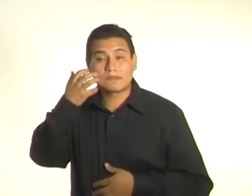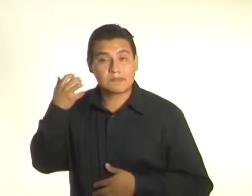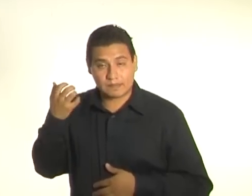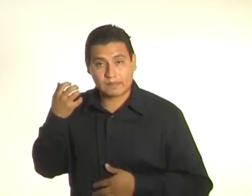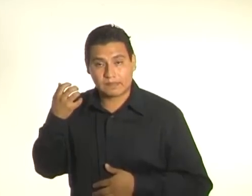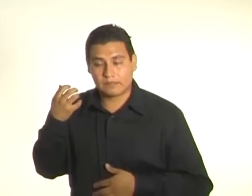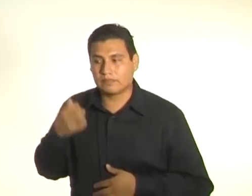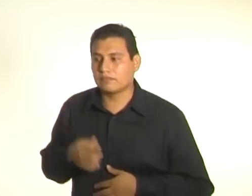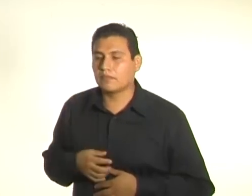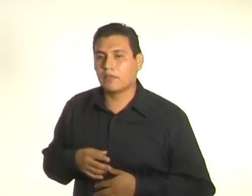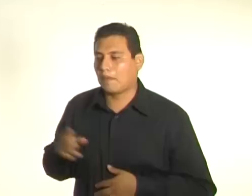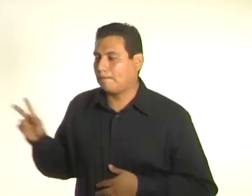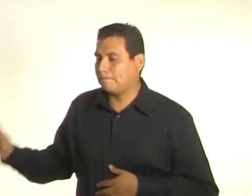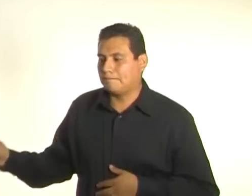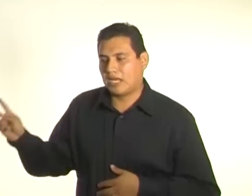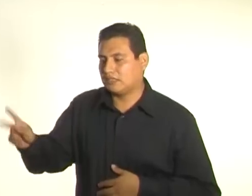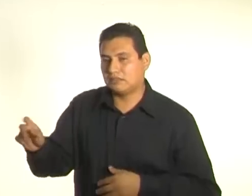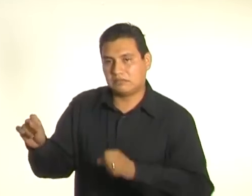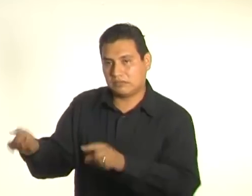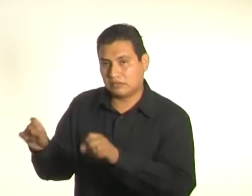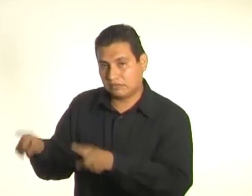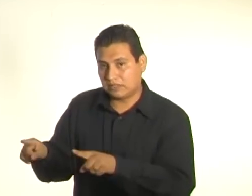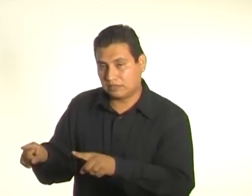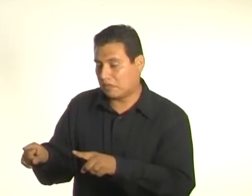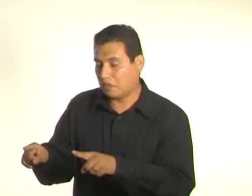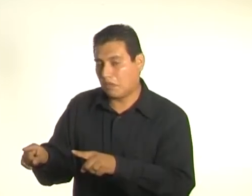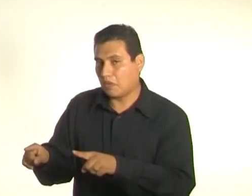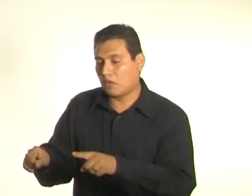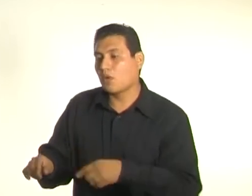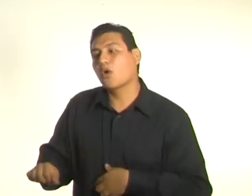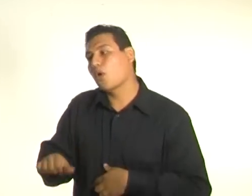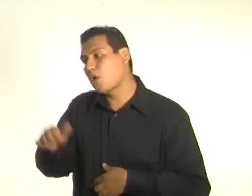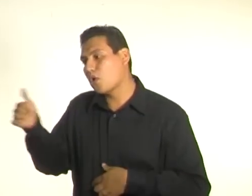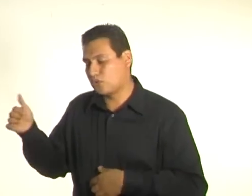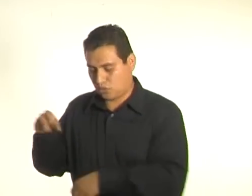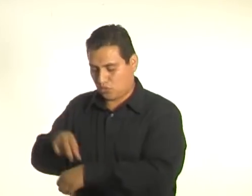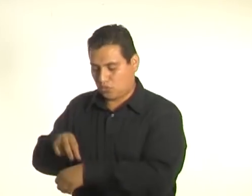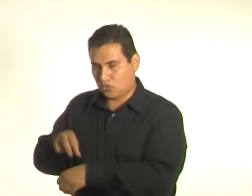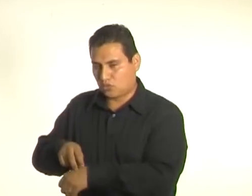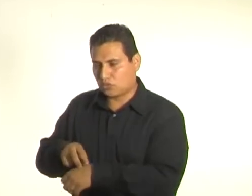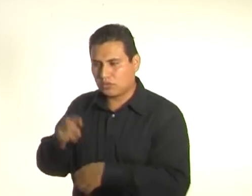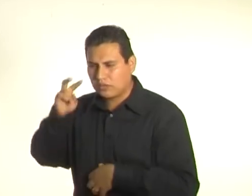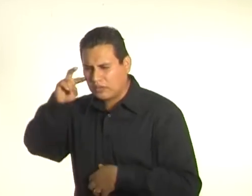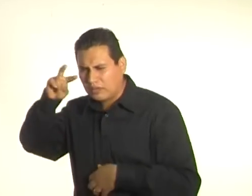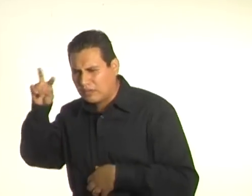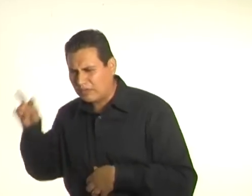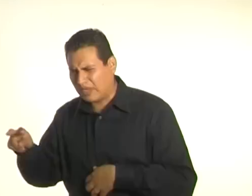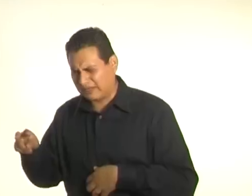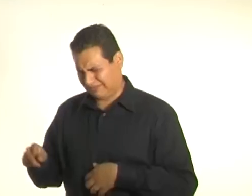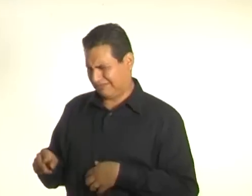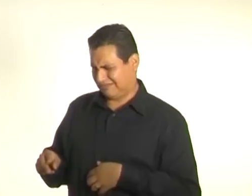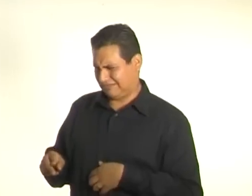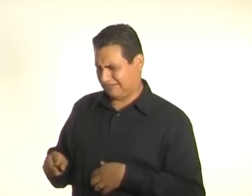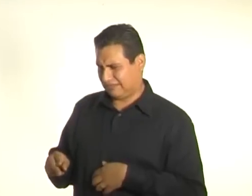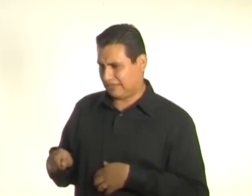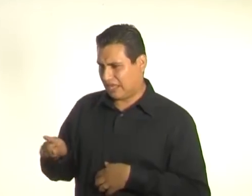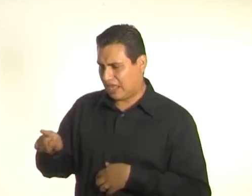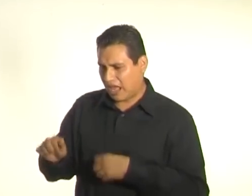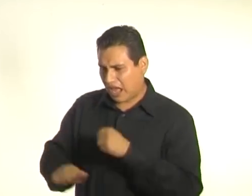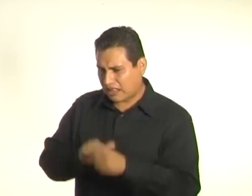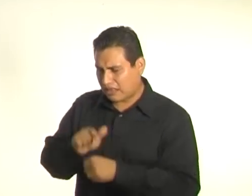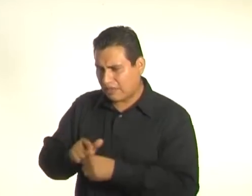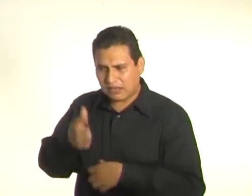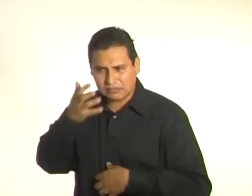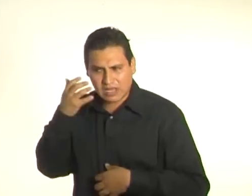no hay veterinario que vea seis veces al mismo gato y no empiece a sospechar. Aquí hay gato encerrado,